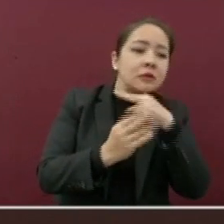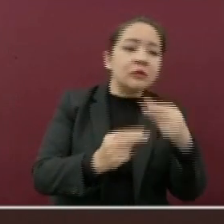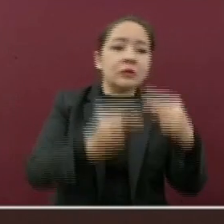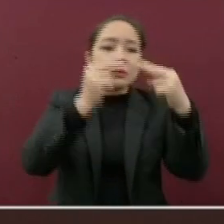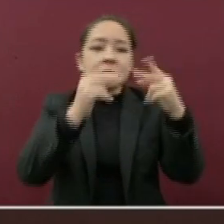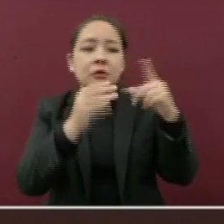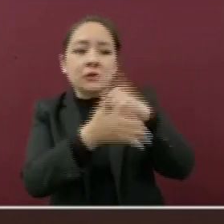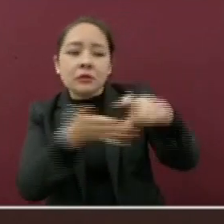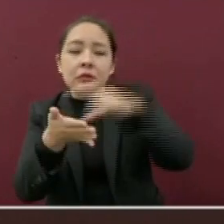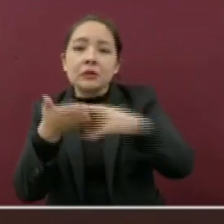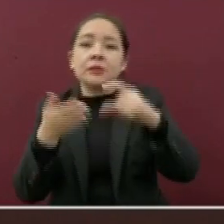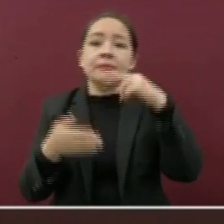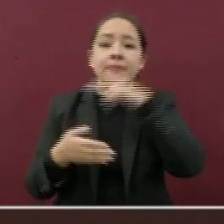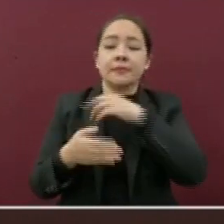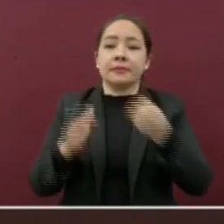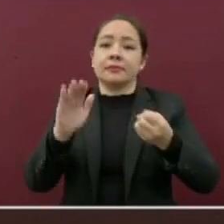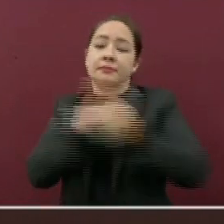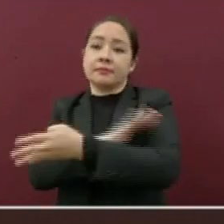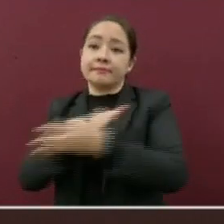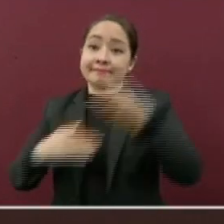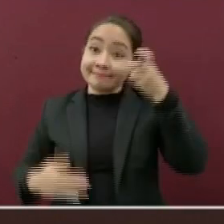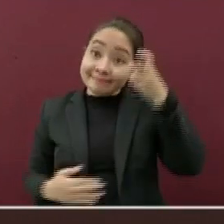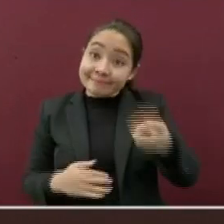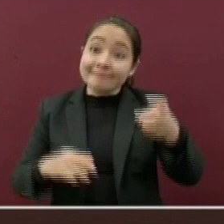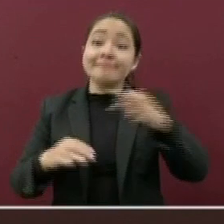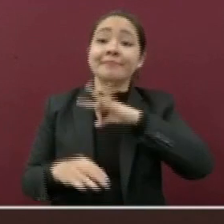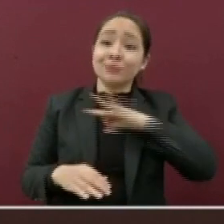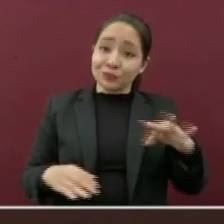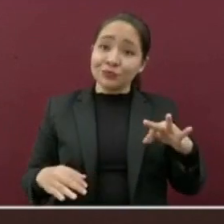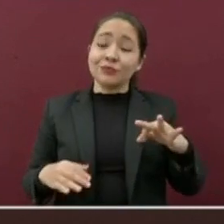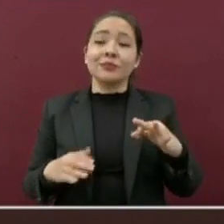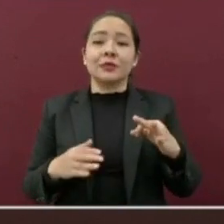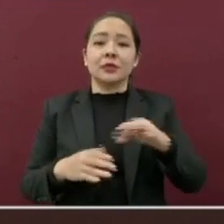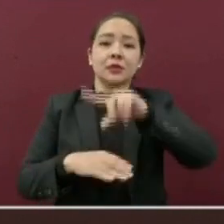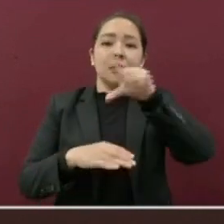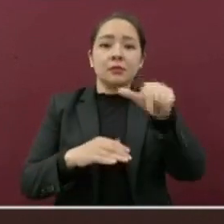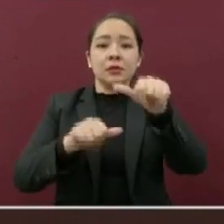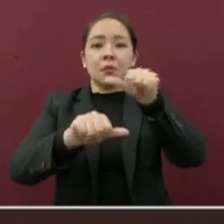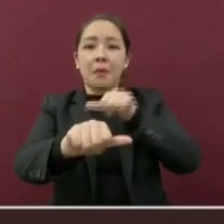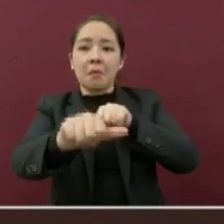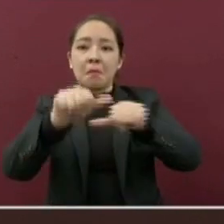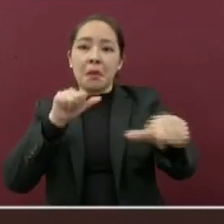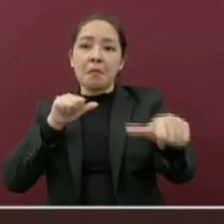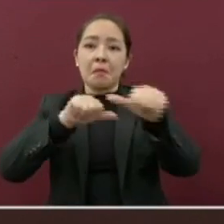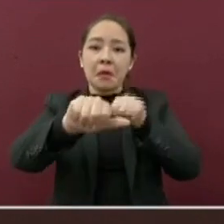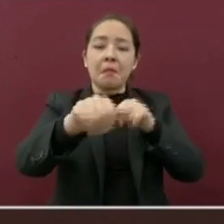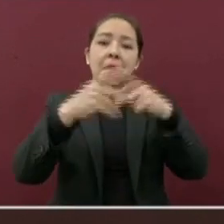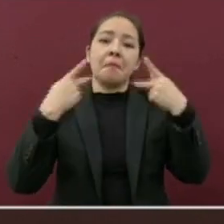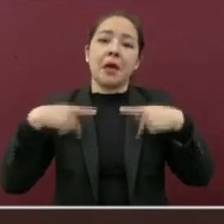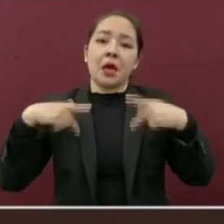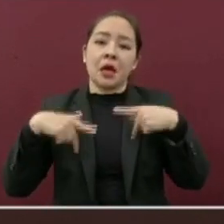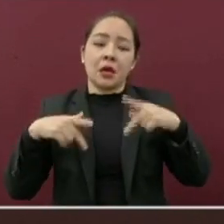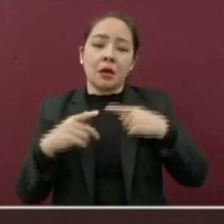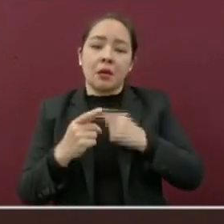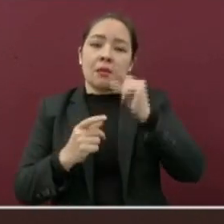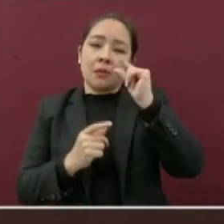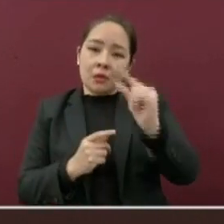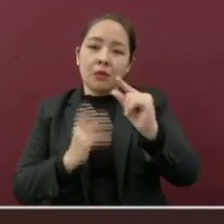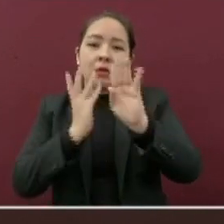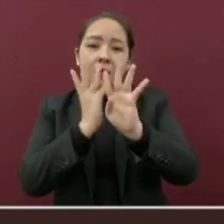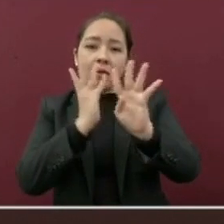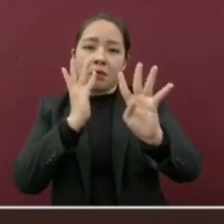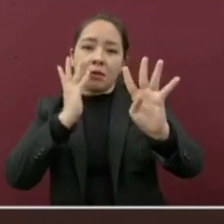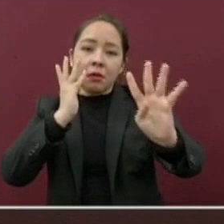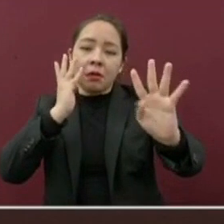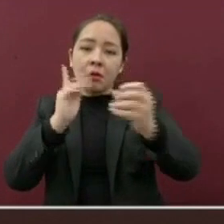realizar la compra. De esa manera, podrá ingresar más gente sin provocar aglomeraciones en el establecimiento comercial.